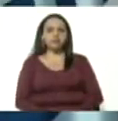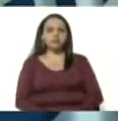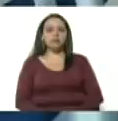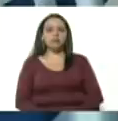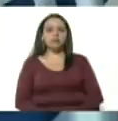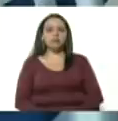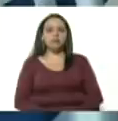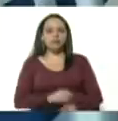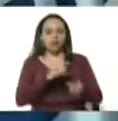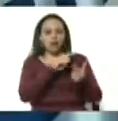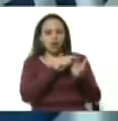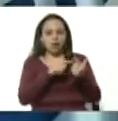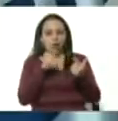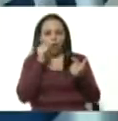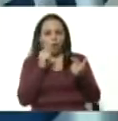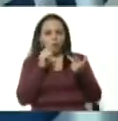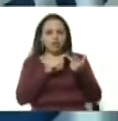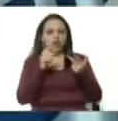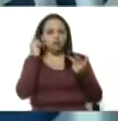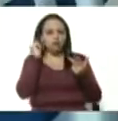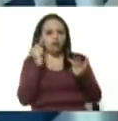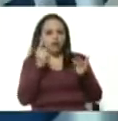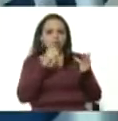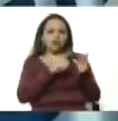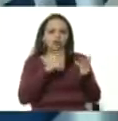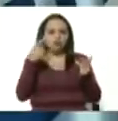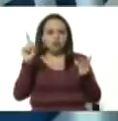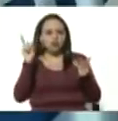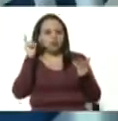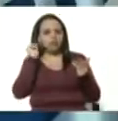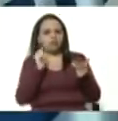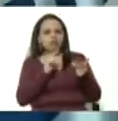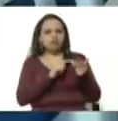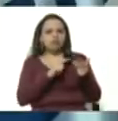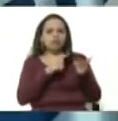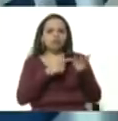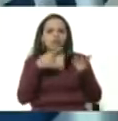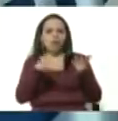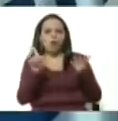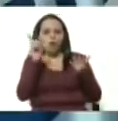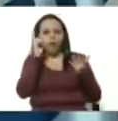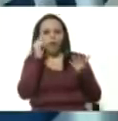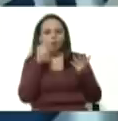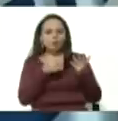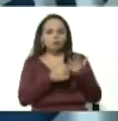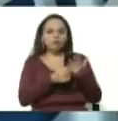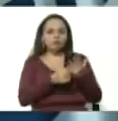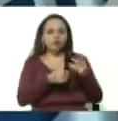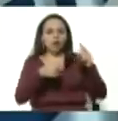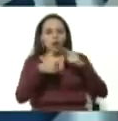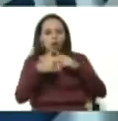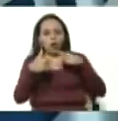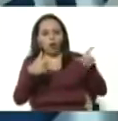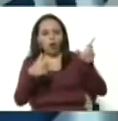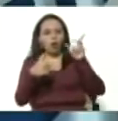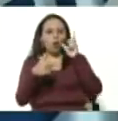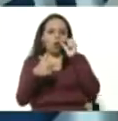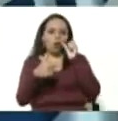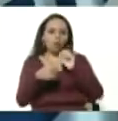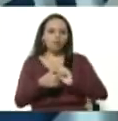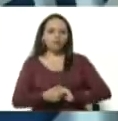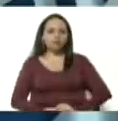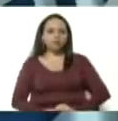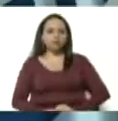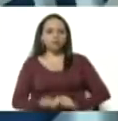Francia Suárez Lozada Luis Torcate Espiña Franklin José Piñero